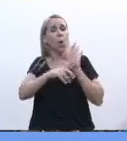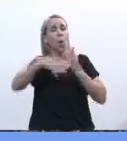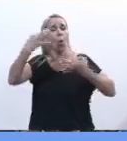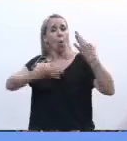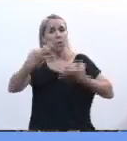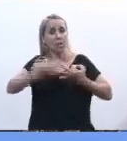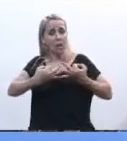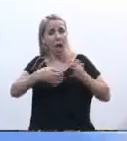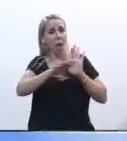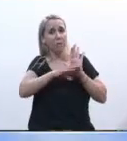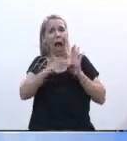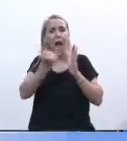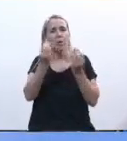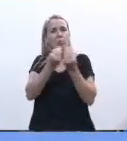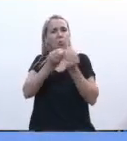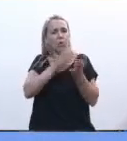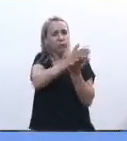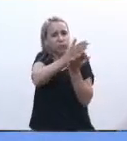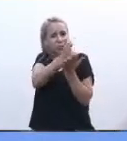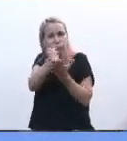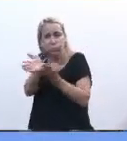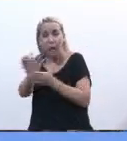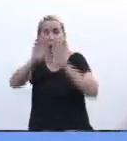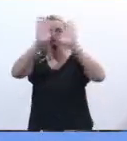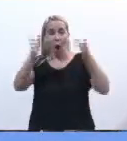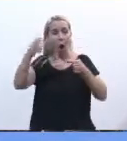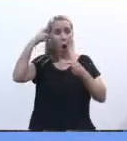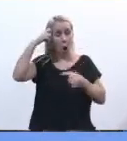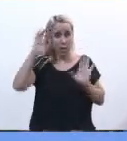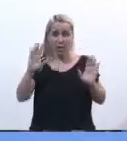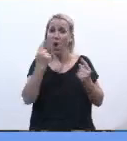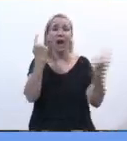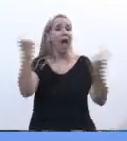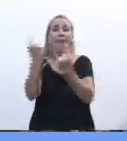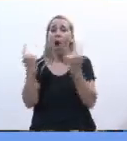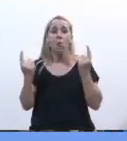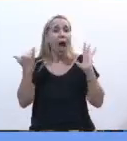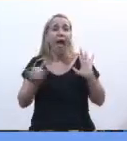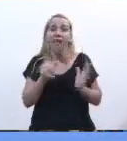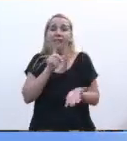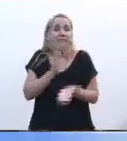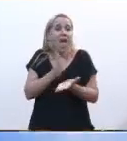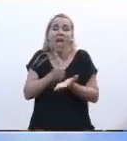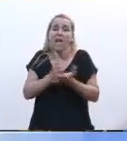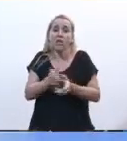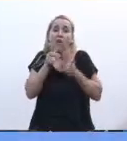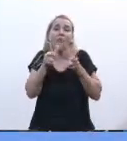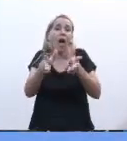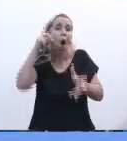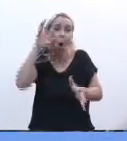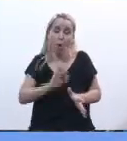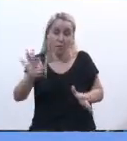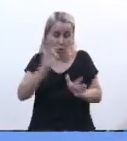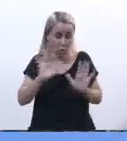muchas aristas en el Congreso de la Nación, y cada uno tiene el derecho del mundo a expresar su posición.